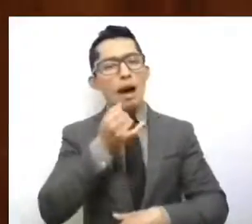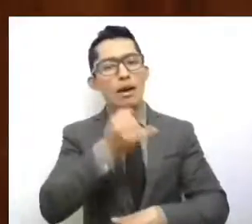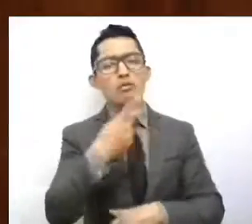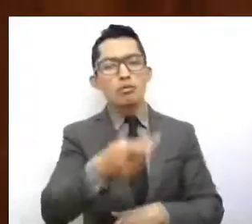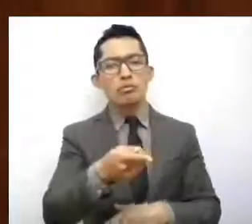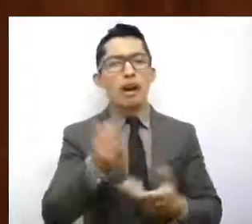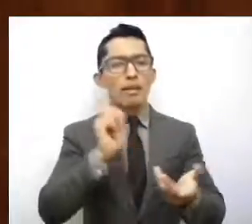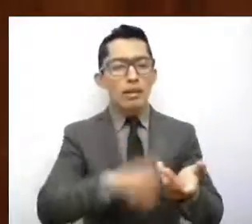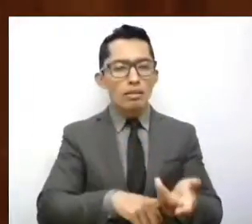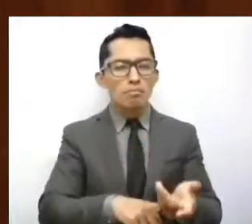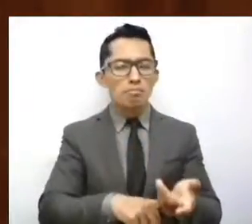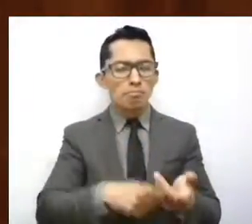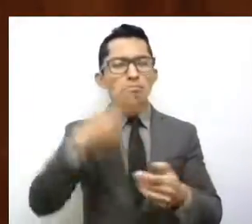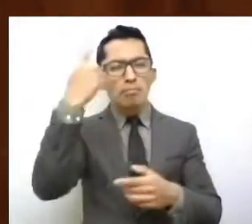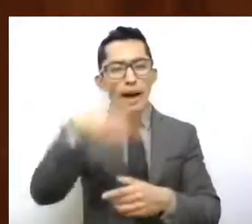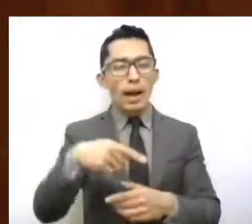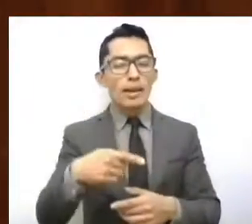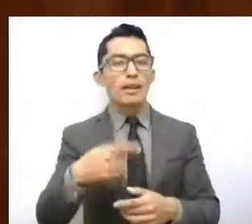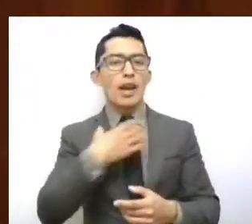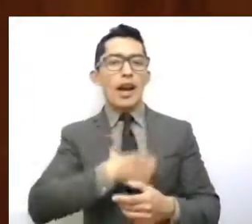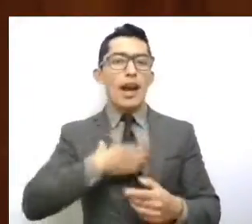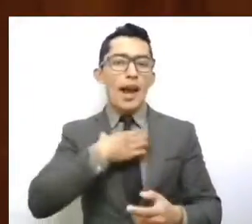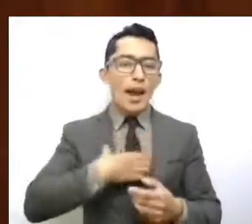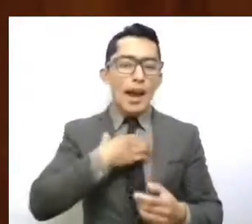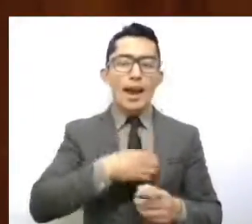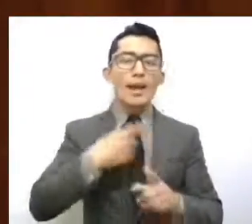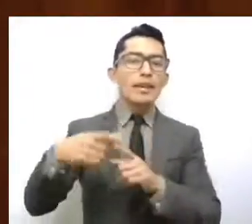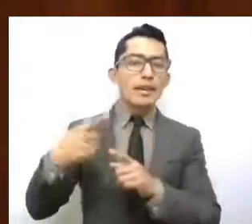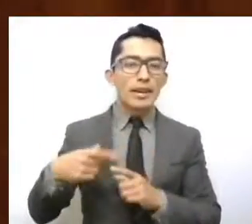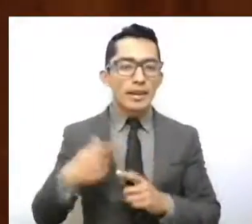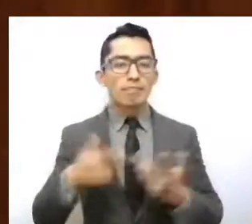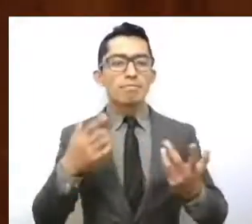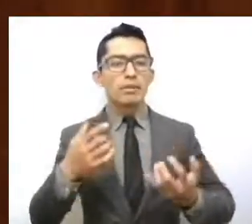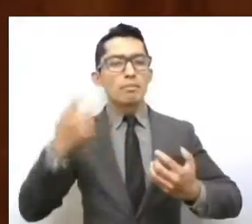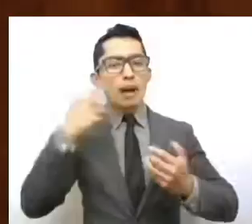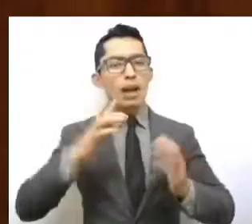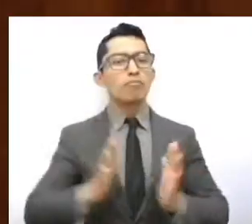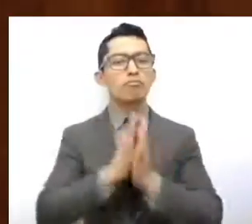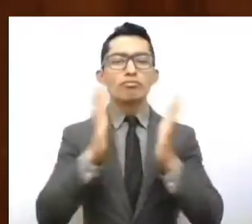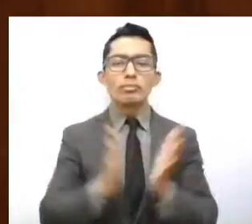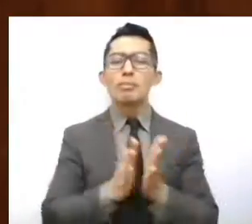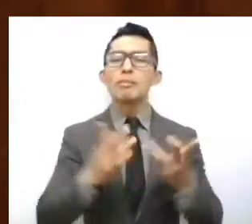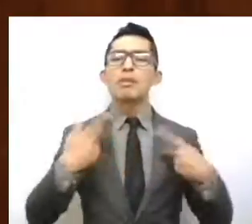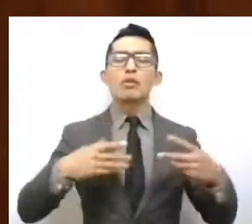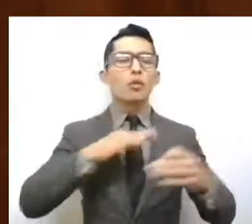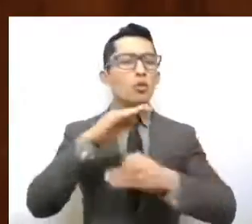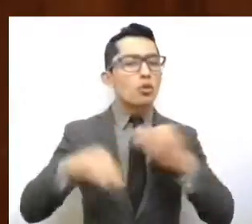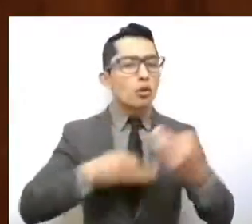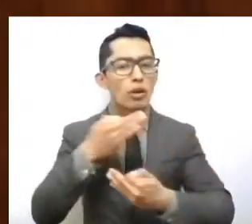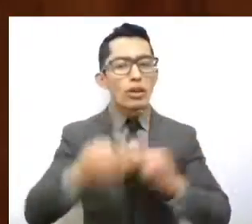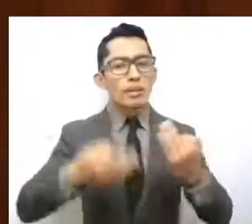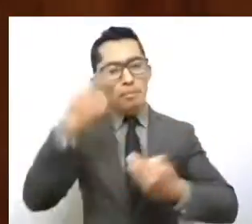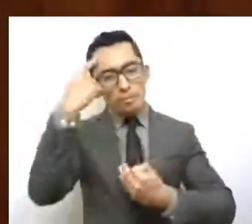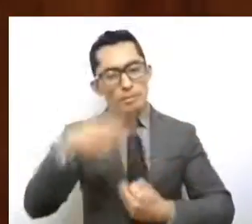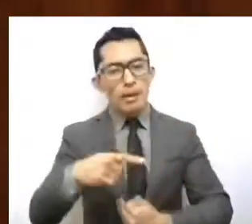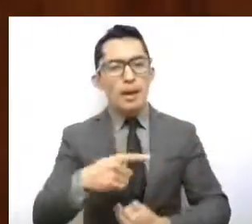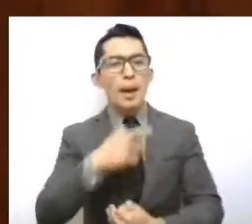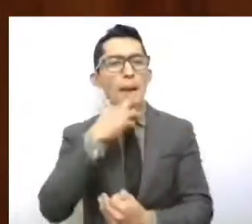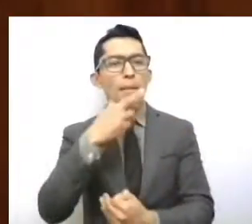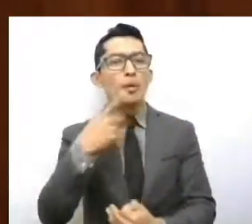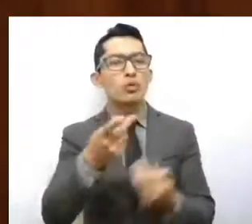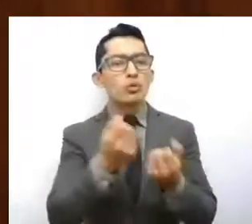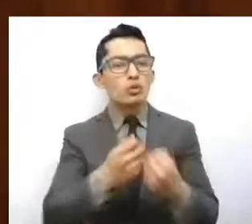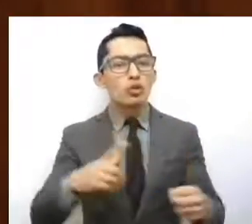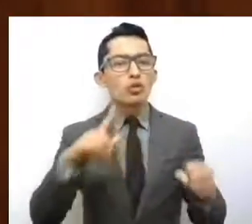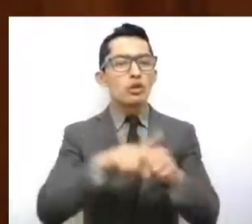motivo de festejos populares y favorecen la participación de los ciudadanos en el mejoramiento del tejido social